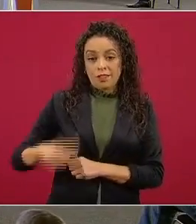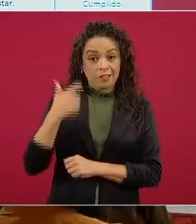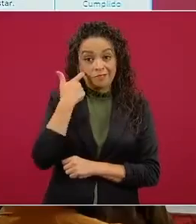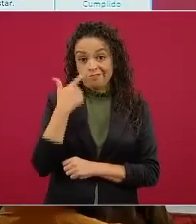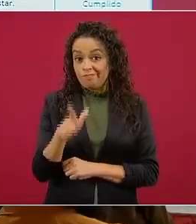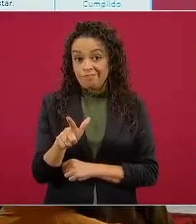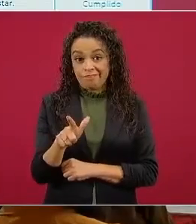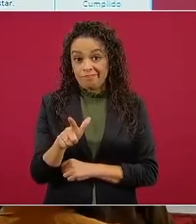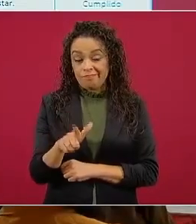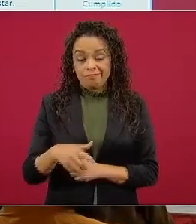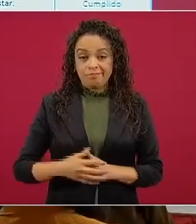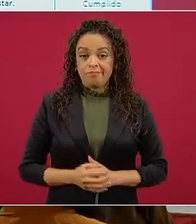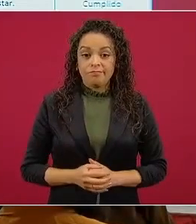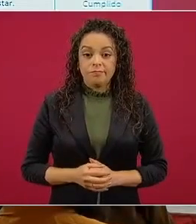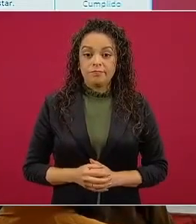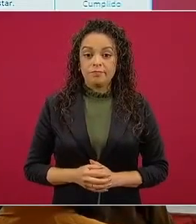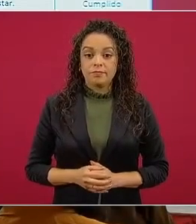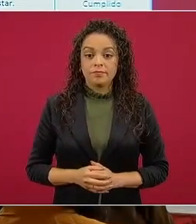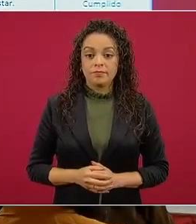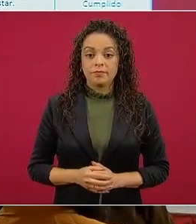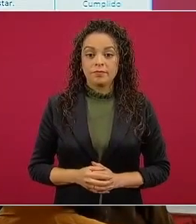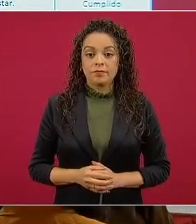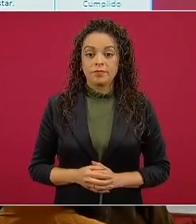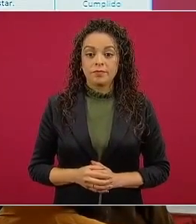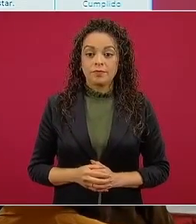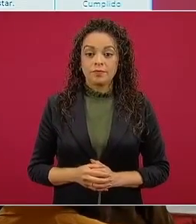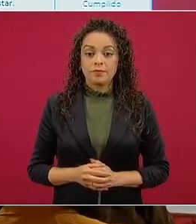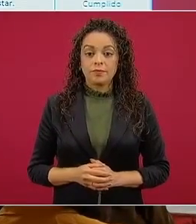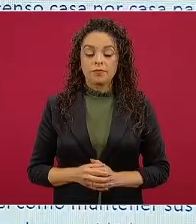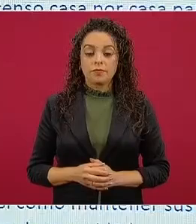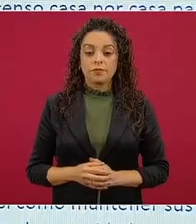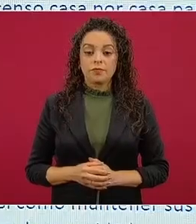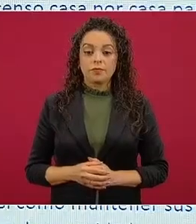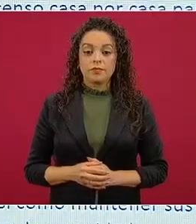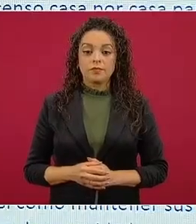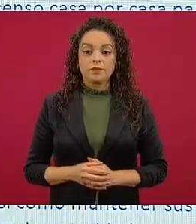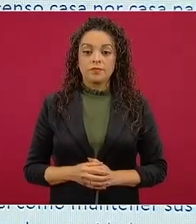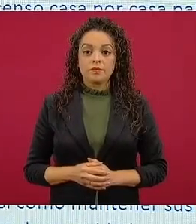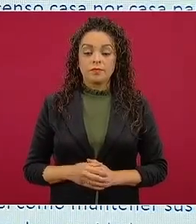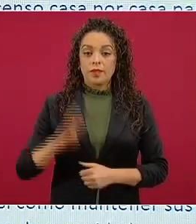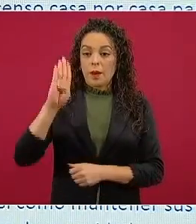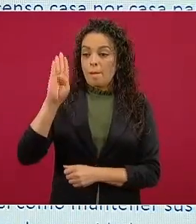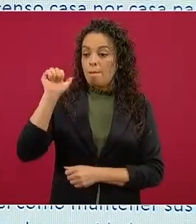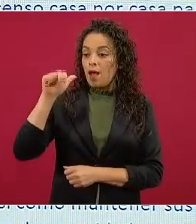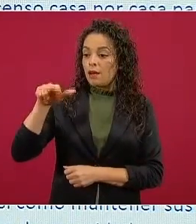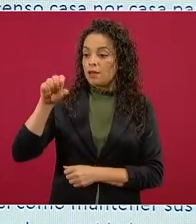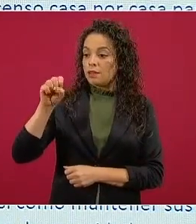Bueno, habían dejado Bansefin,